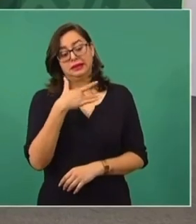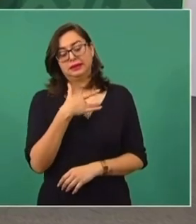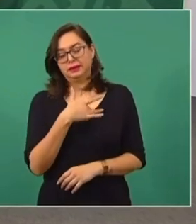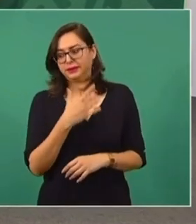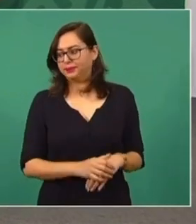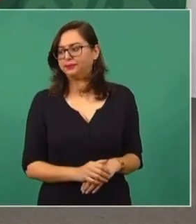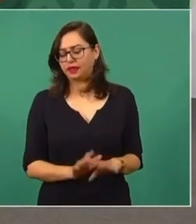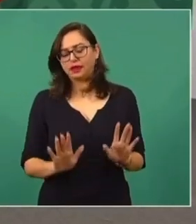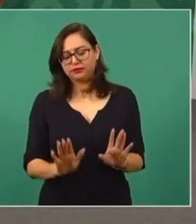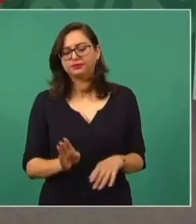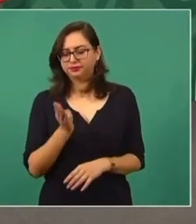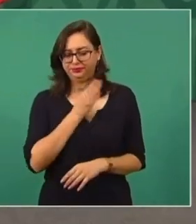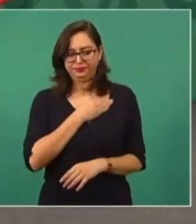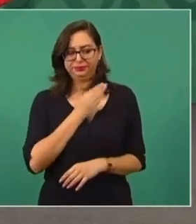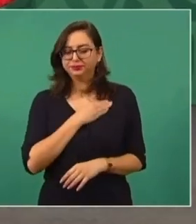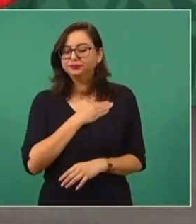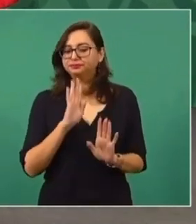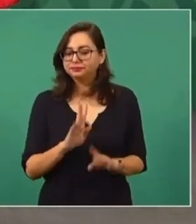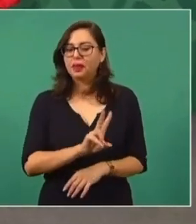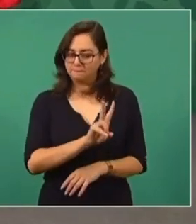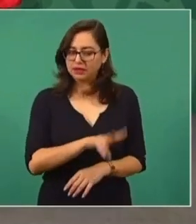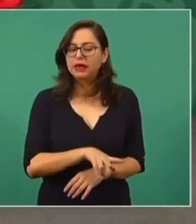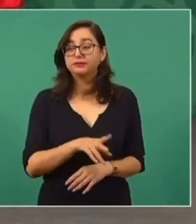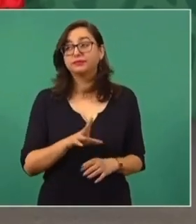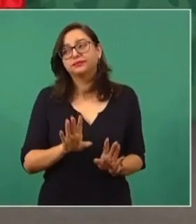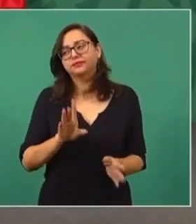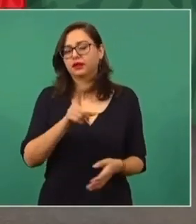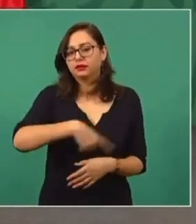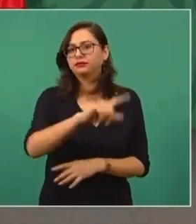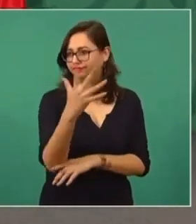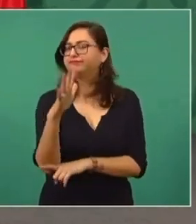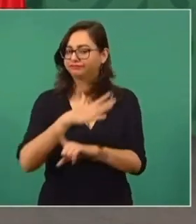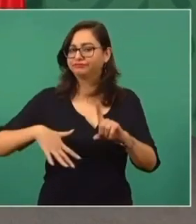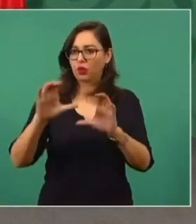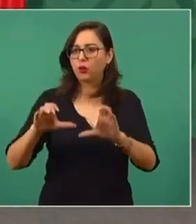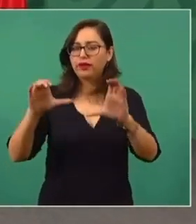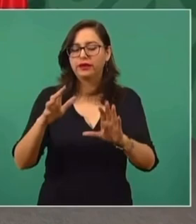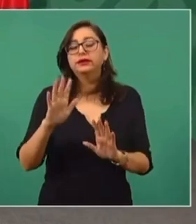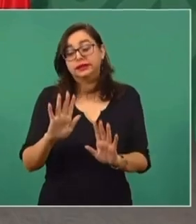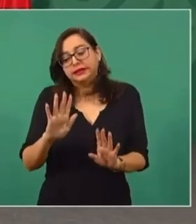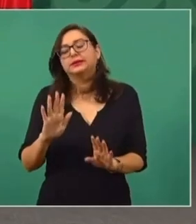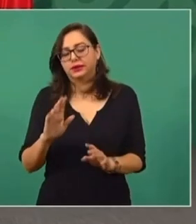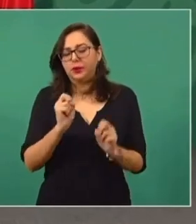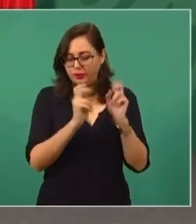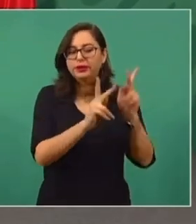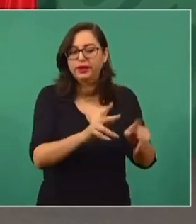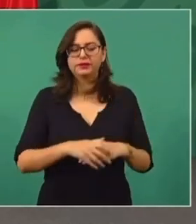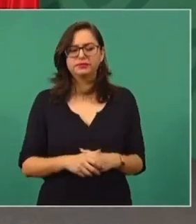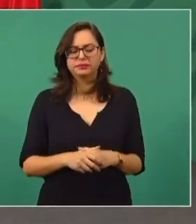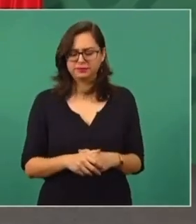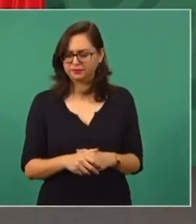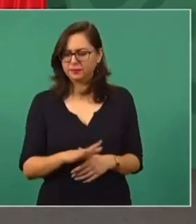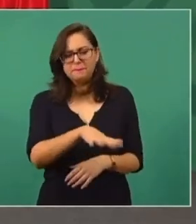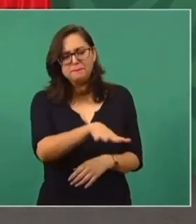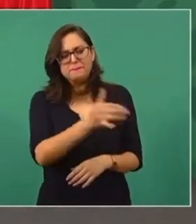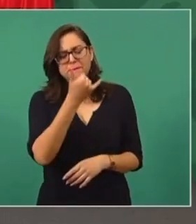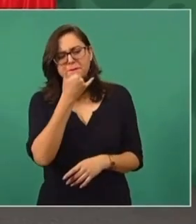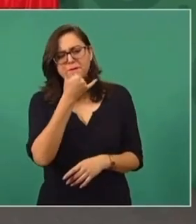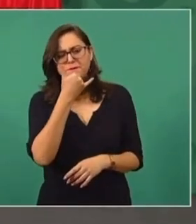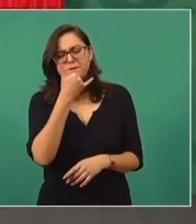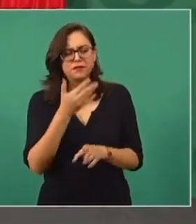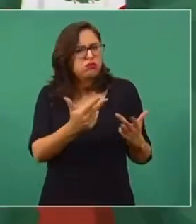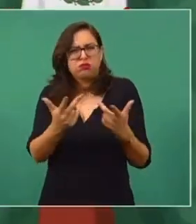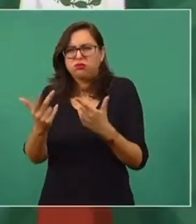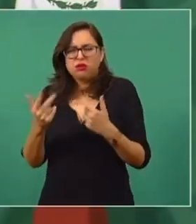llamándoles de esa manera, no se hayan dado cuenta de cómo destruyeron el territorio